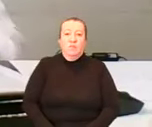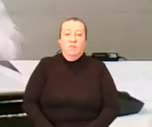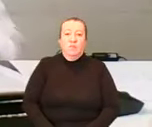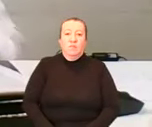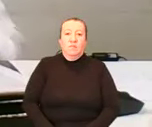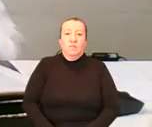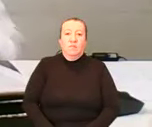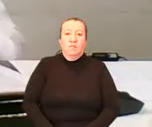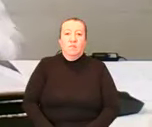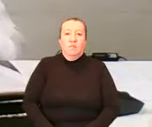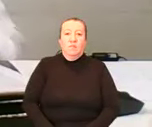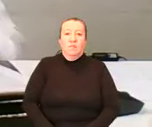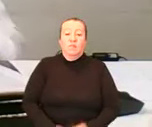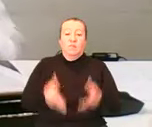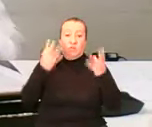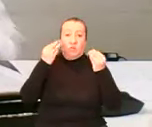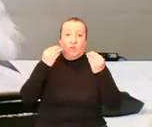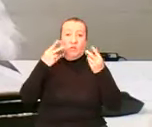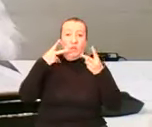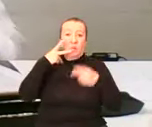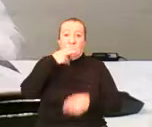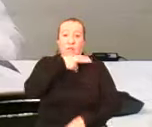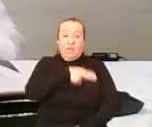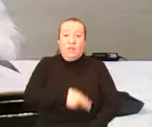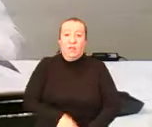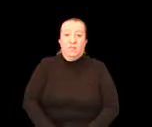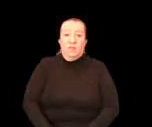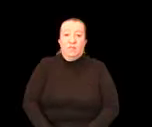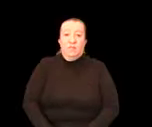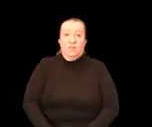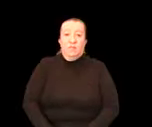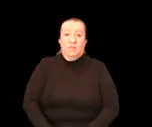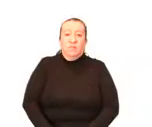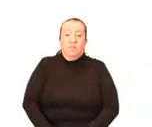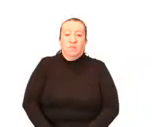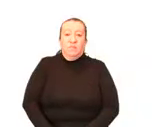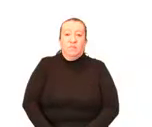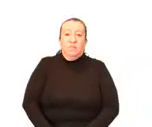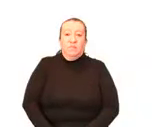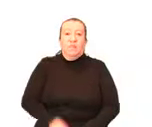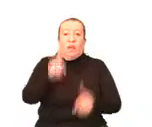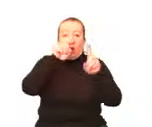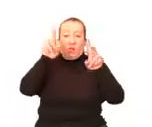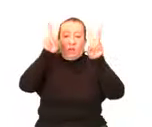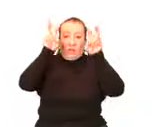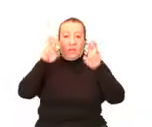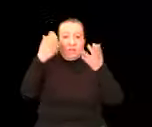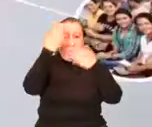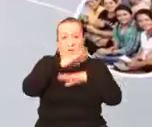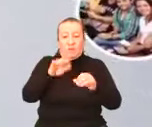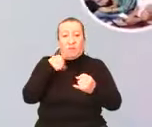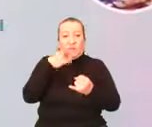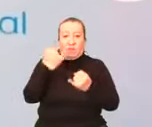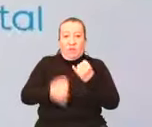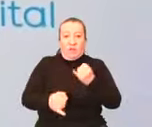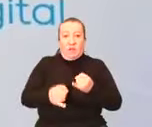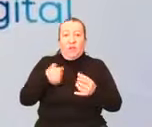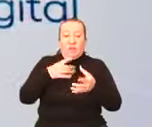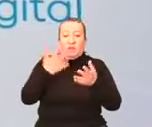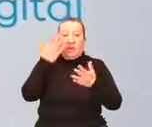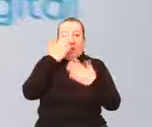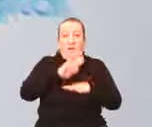Y entre las mentiras que sí, es que si nos podemos enumerar mentiras, voy a pasar algunos temas rápido porque ya vamos a hacer una hora y media de enlace.